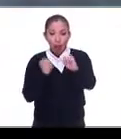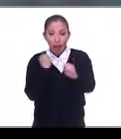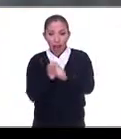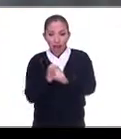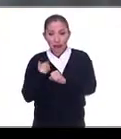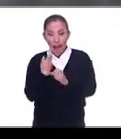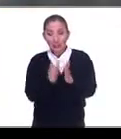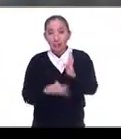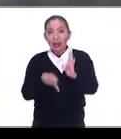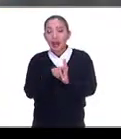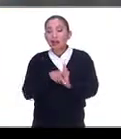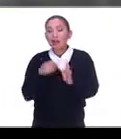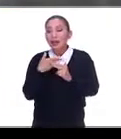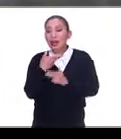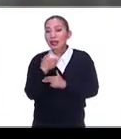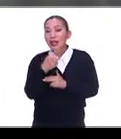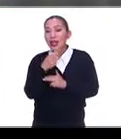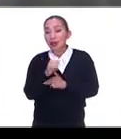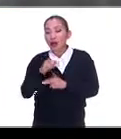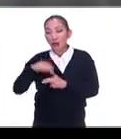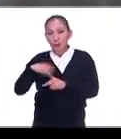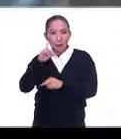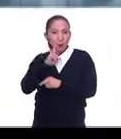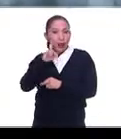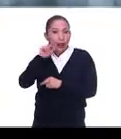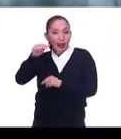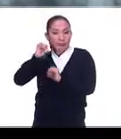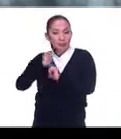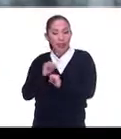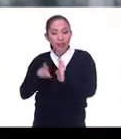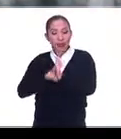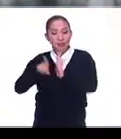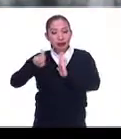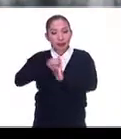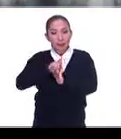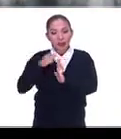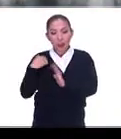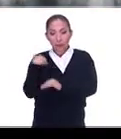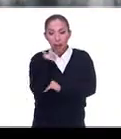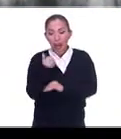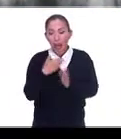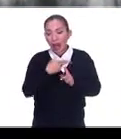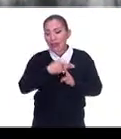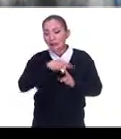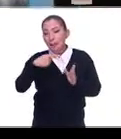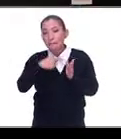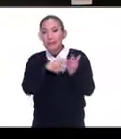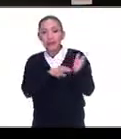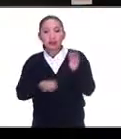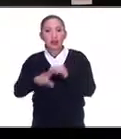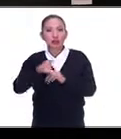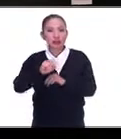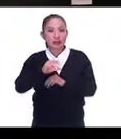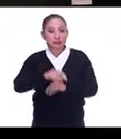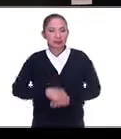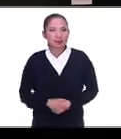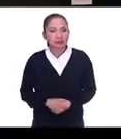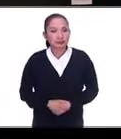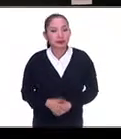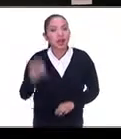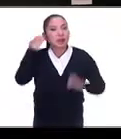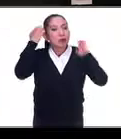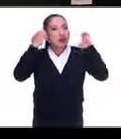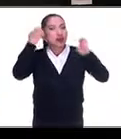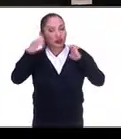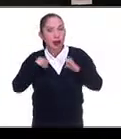en el Palacio de Hierro, Madame Rostán encabezó el Departamento de Moda hasta la década de 1980. La